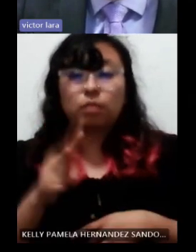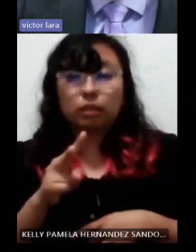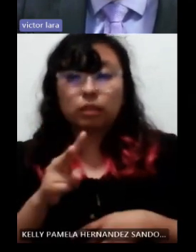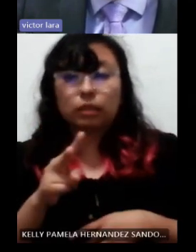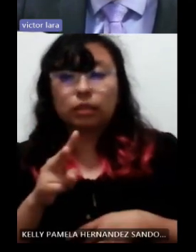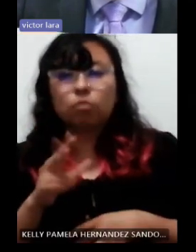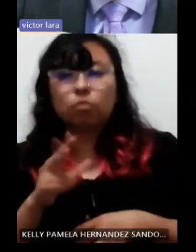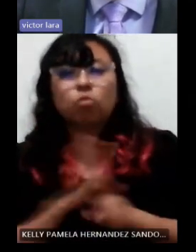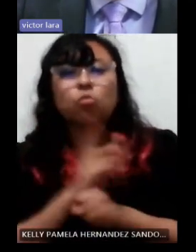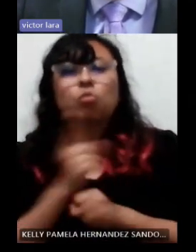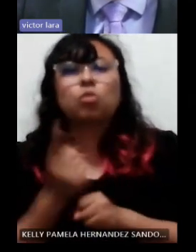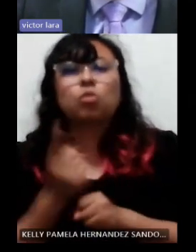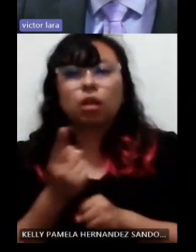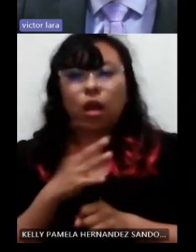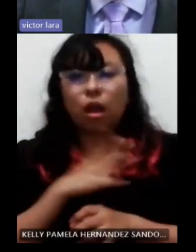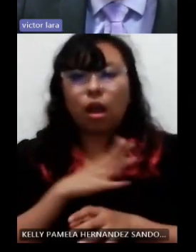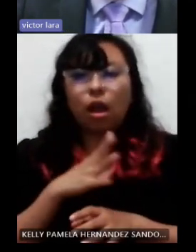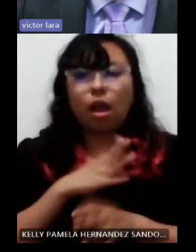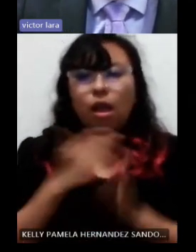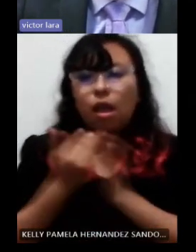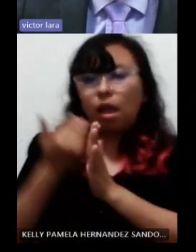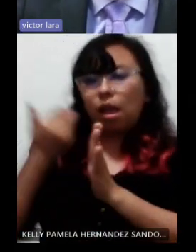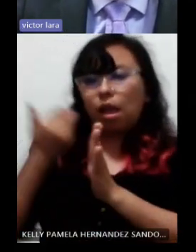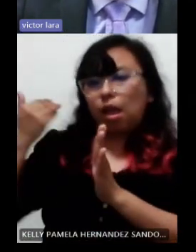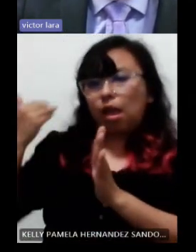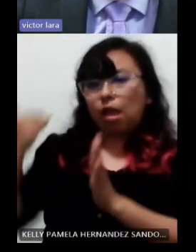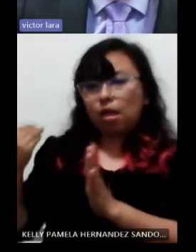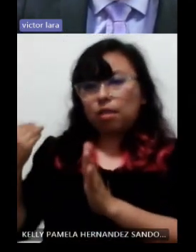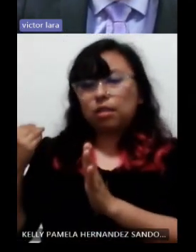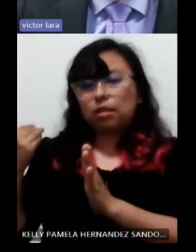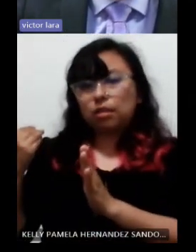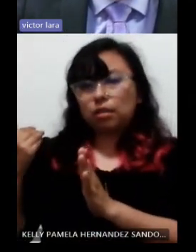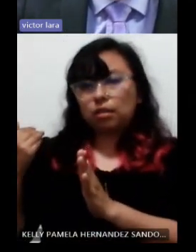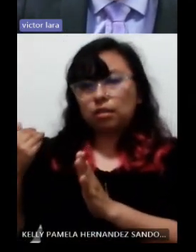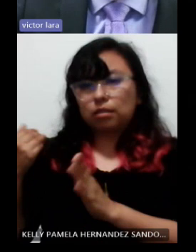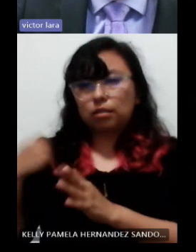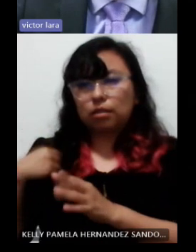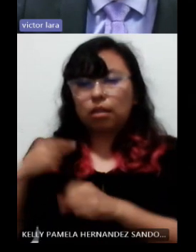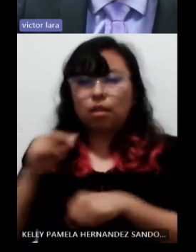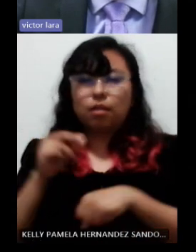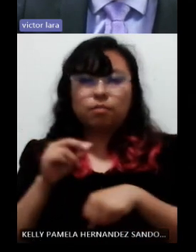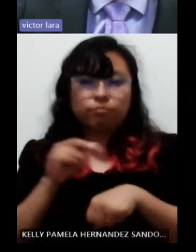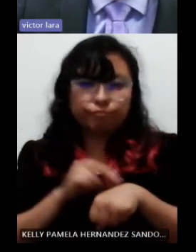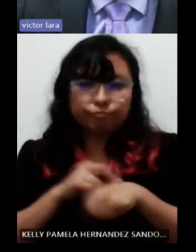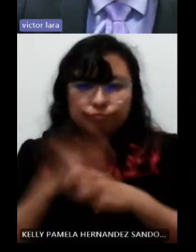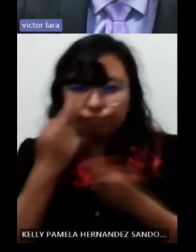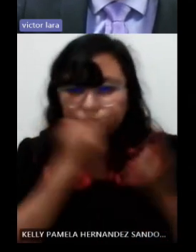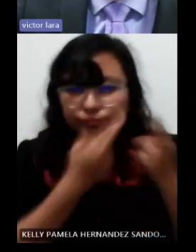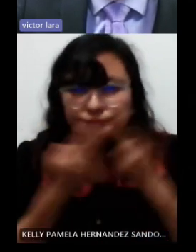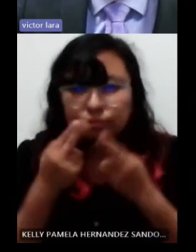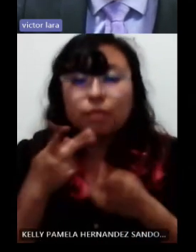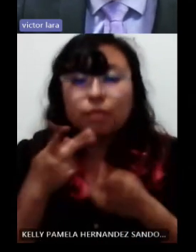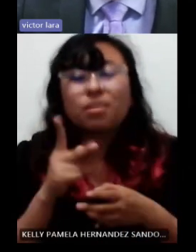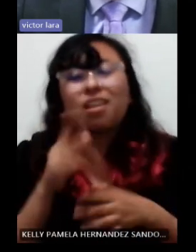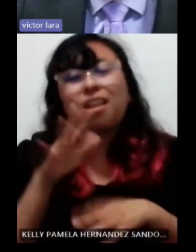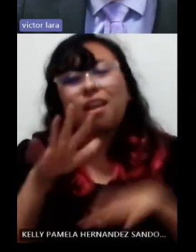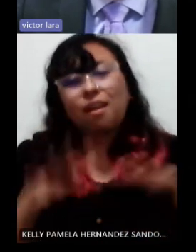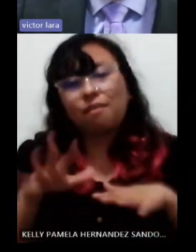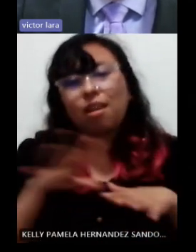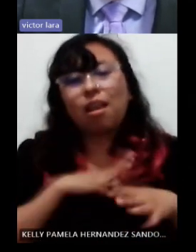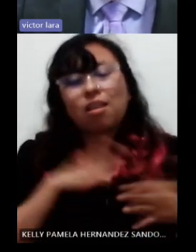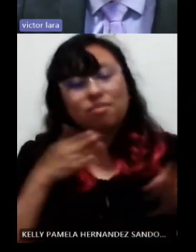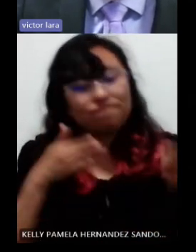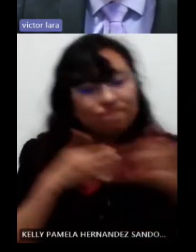En este caso, aunque hay un antecedente de limitación visual, no es lo mismo tener una limitación, tener un